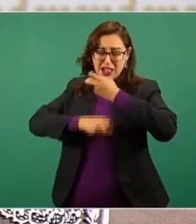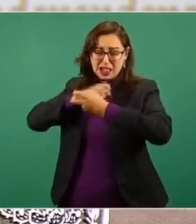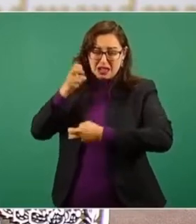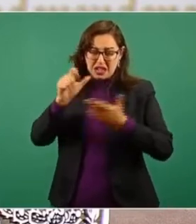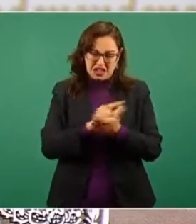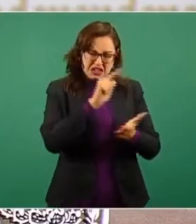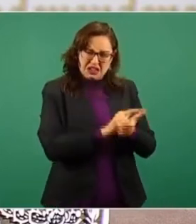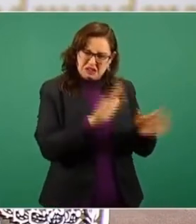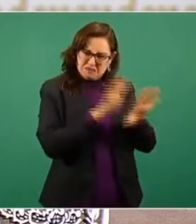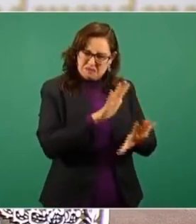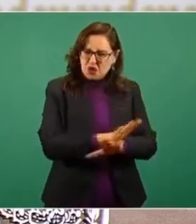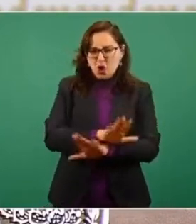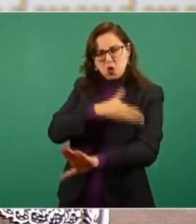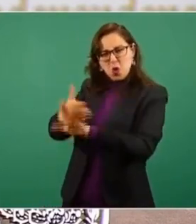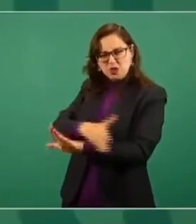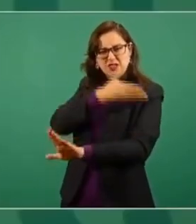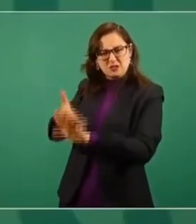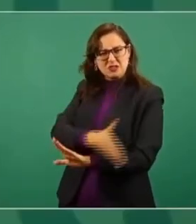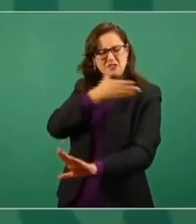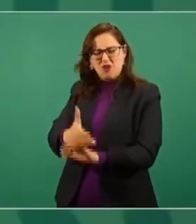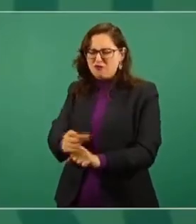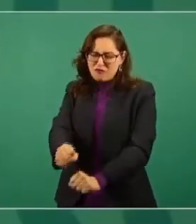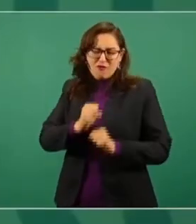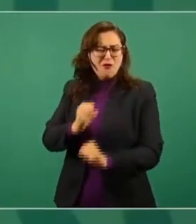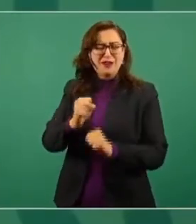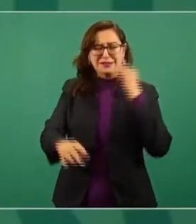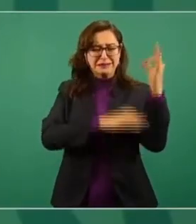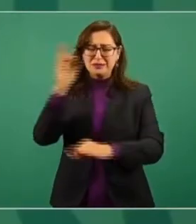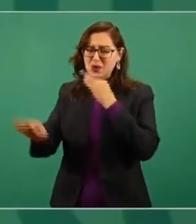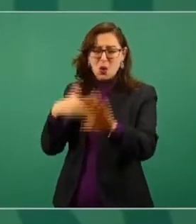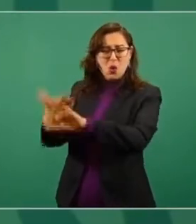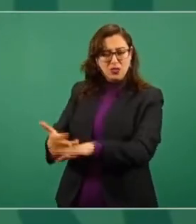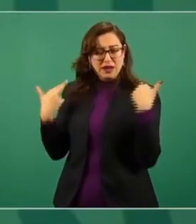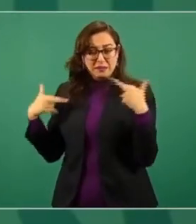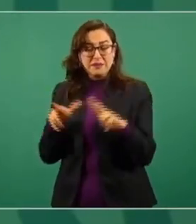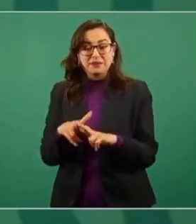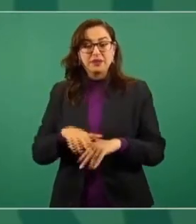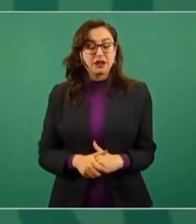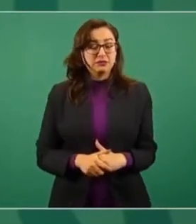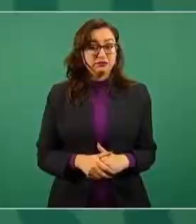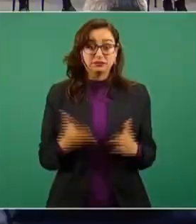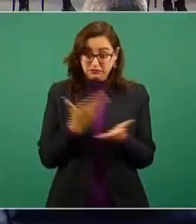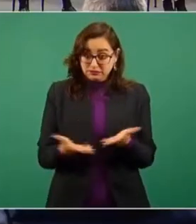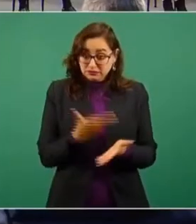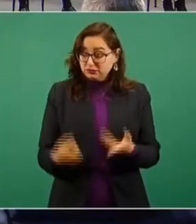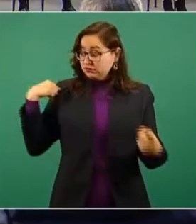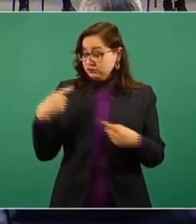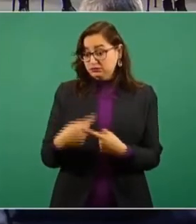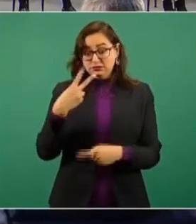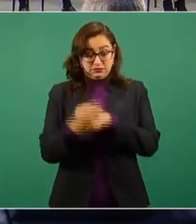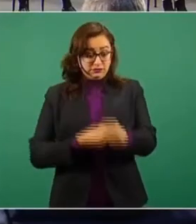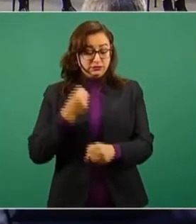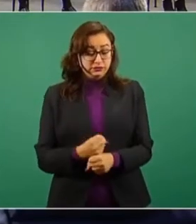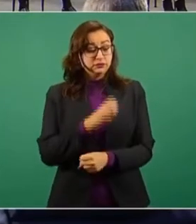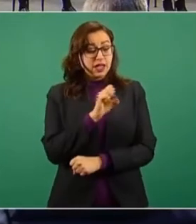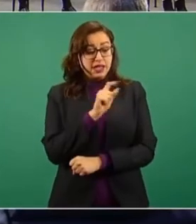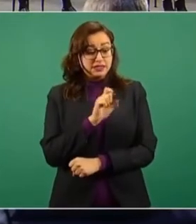la mal llamada reforma educativa y toda la campaña que se desató en contra de maestras y de maestros, pues Esteban ayudó a